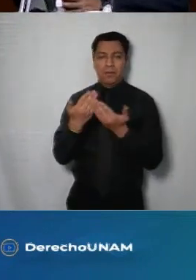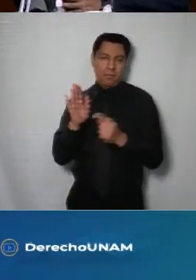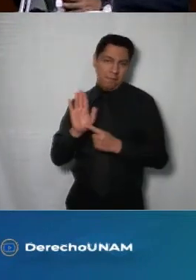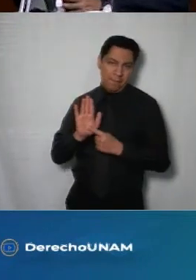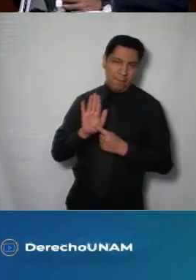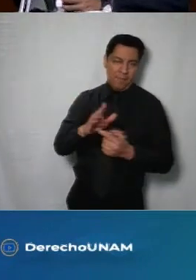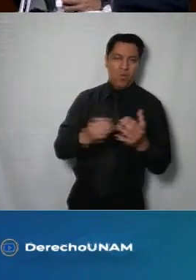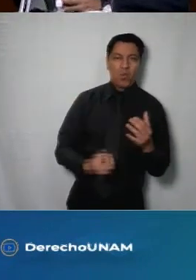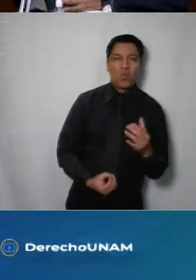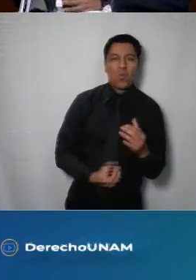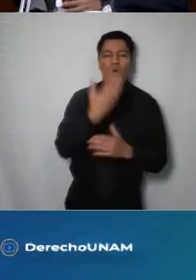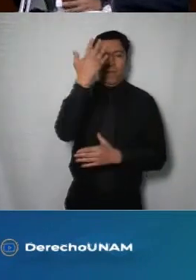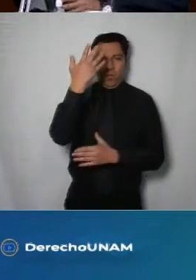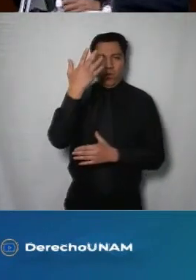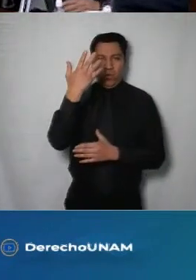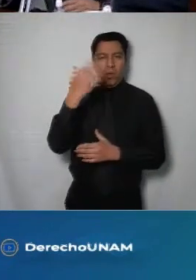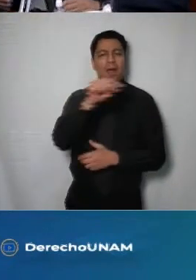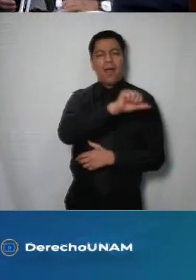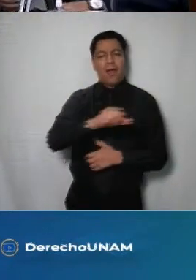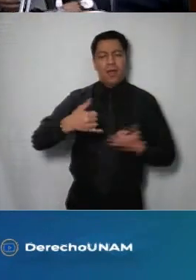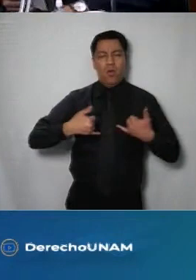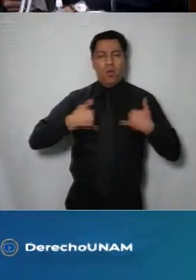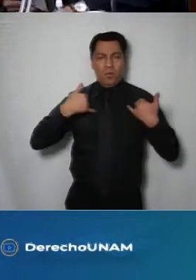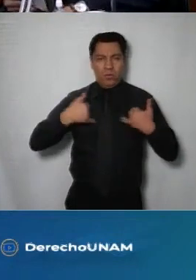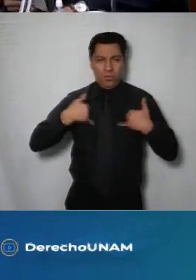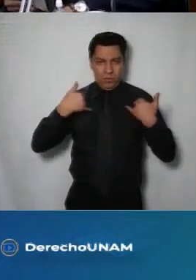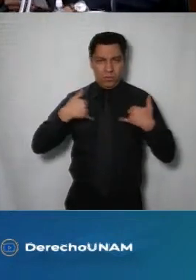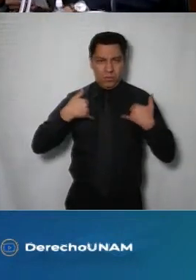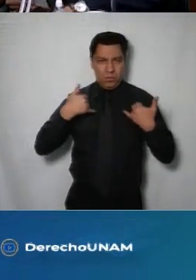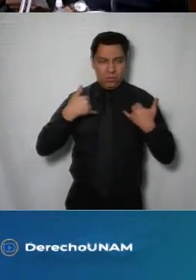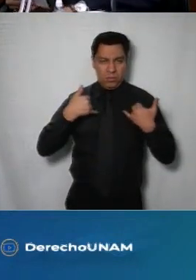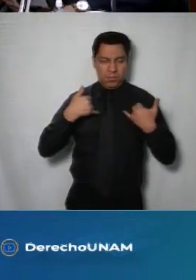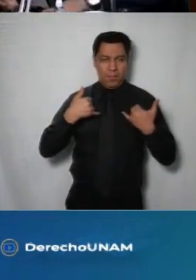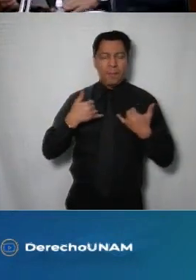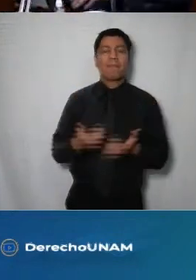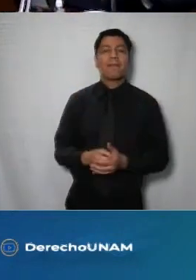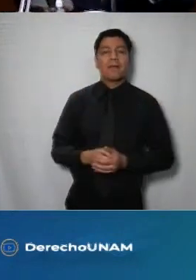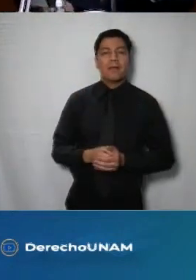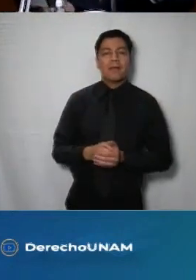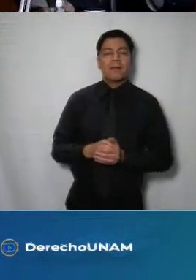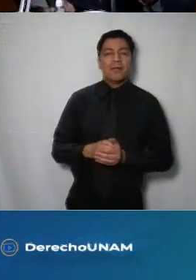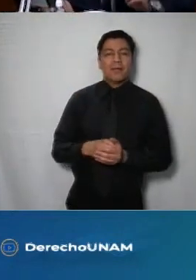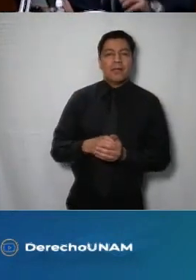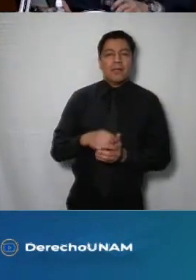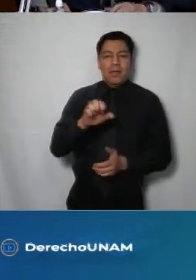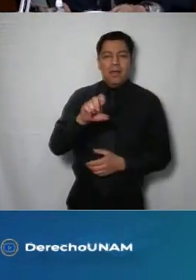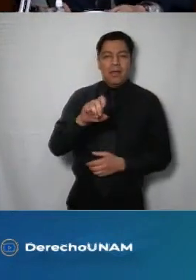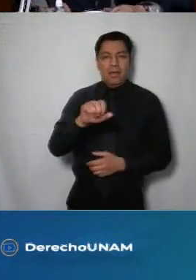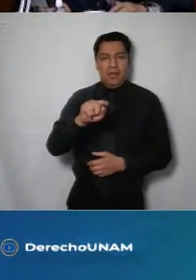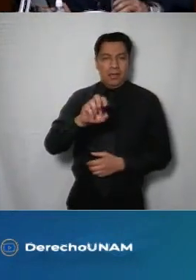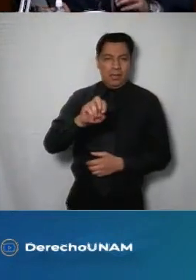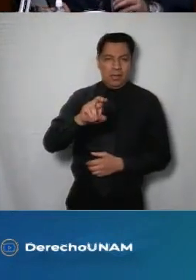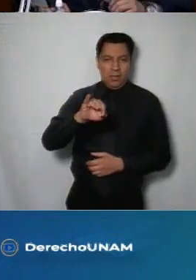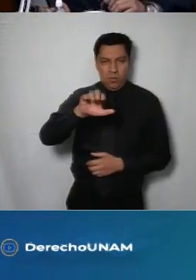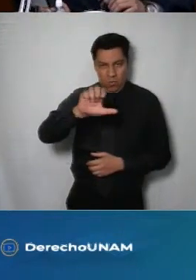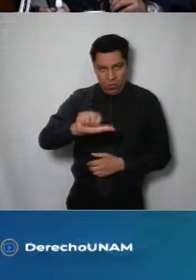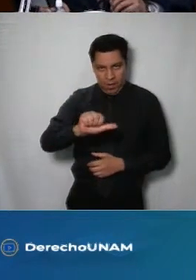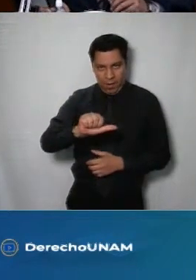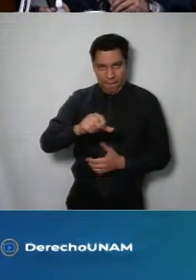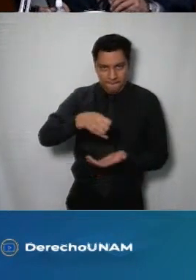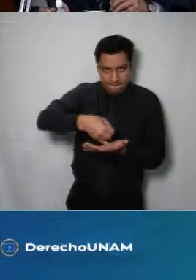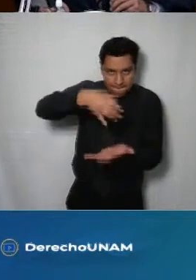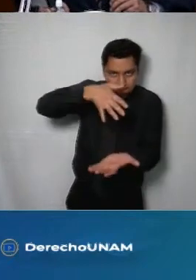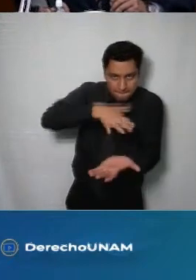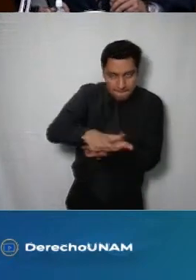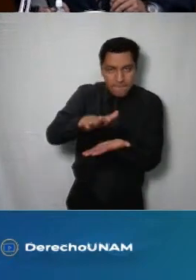una visión desde las juventudes el cual es producto del Comité Editorial del Info CDMX y estuvo coordinado por el